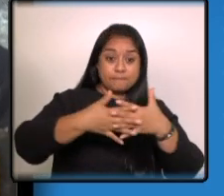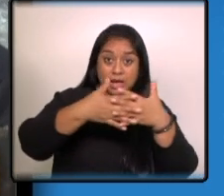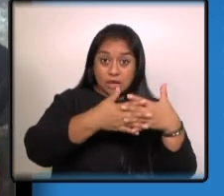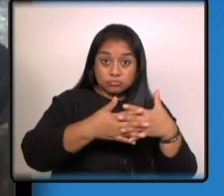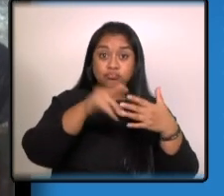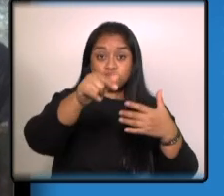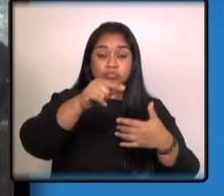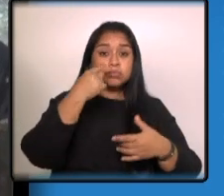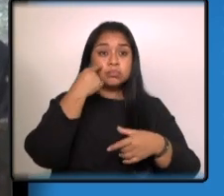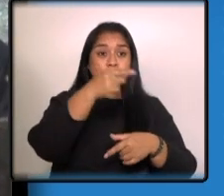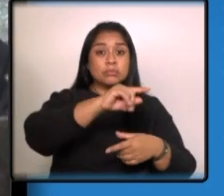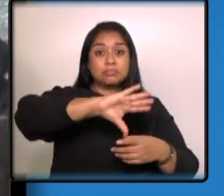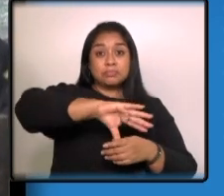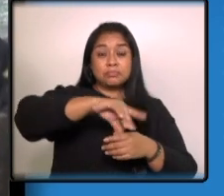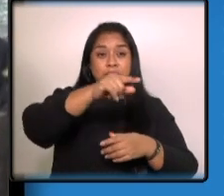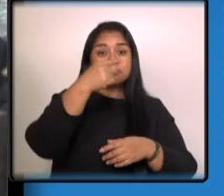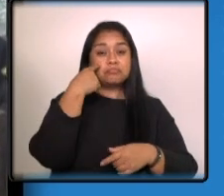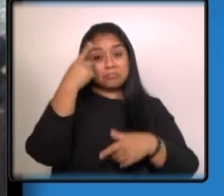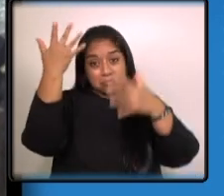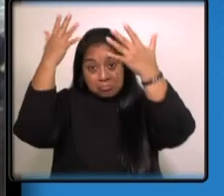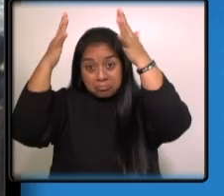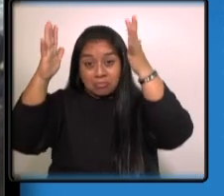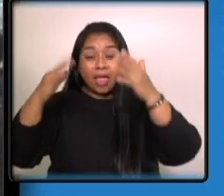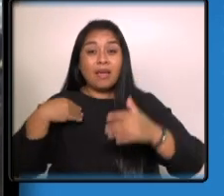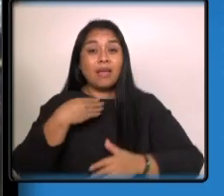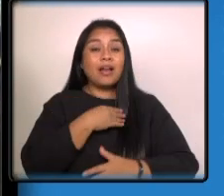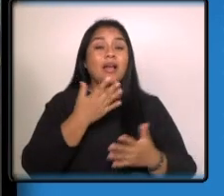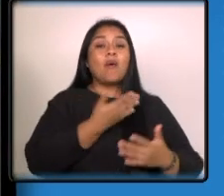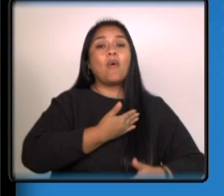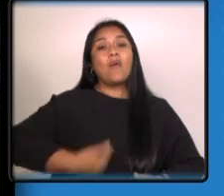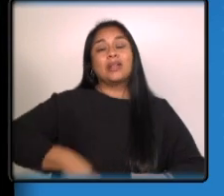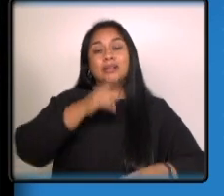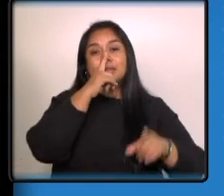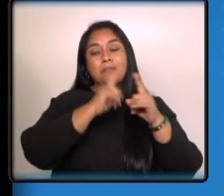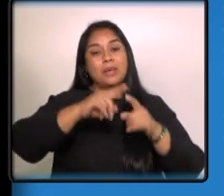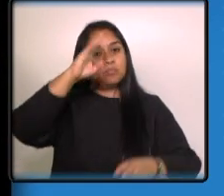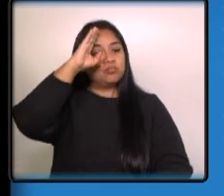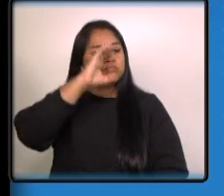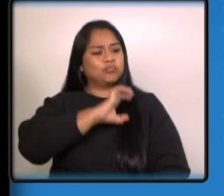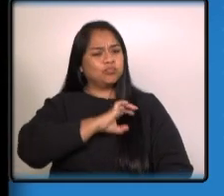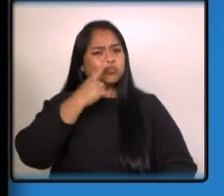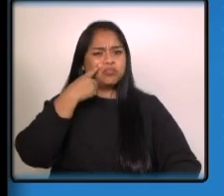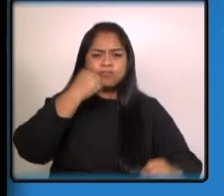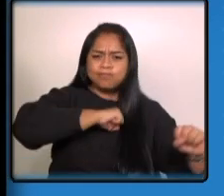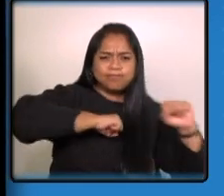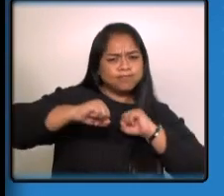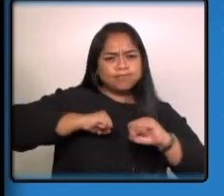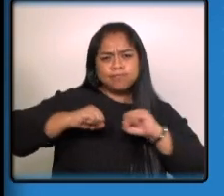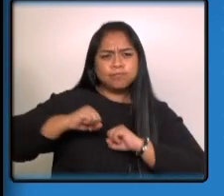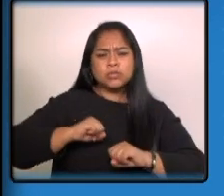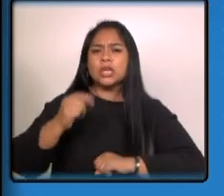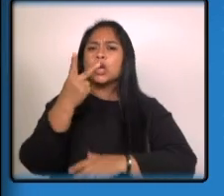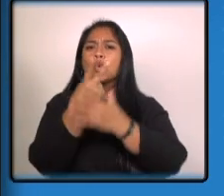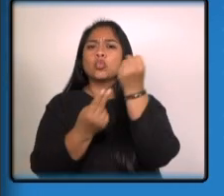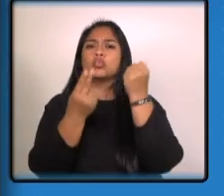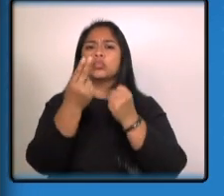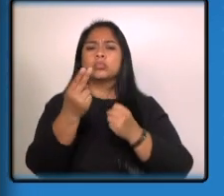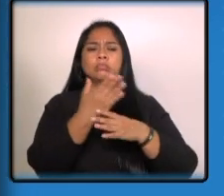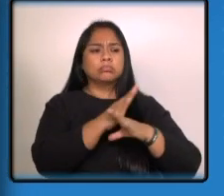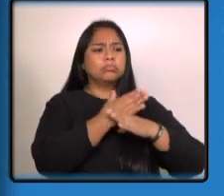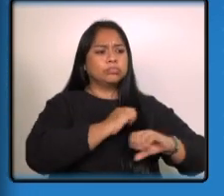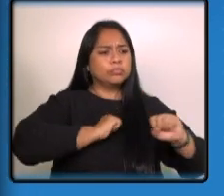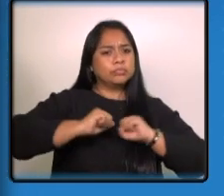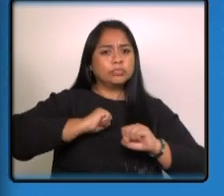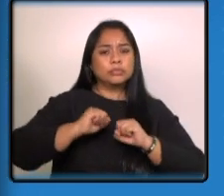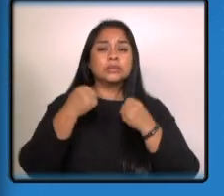felicitó al ministerio de gobernación y a los agentes de la pnc por su ardua labor y los dos operativos realizados el